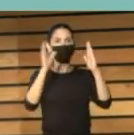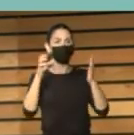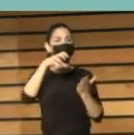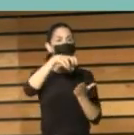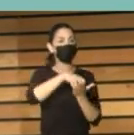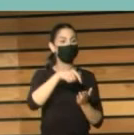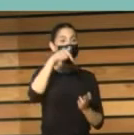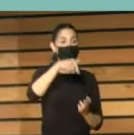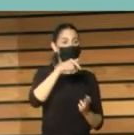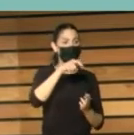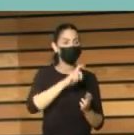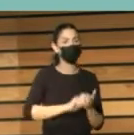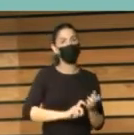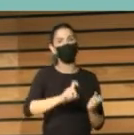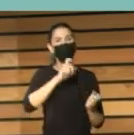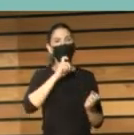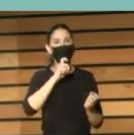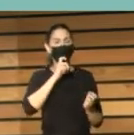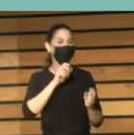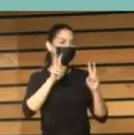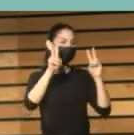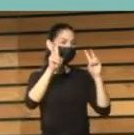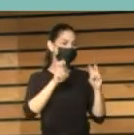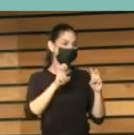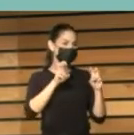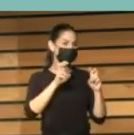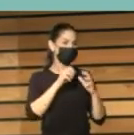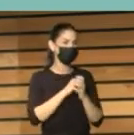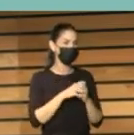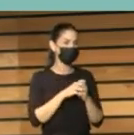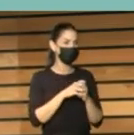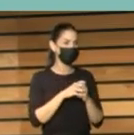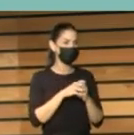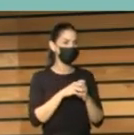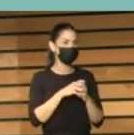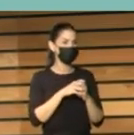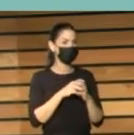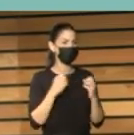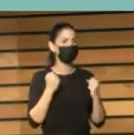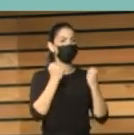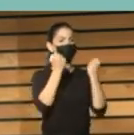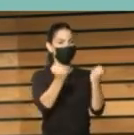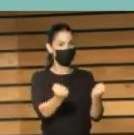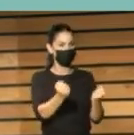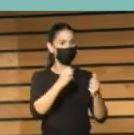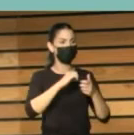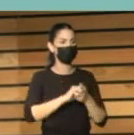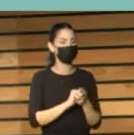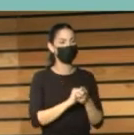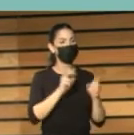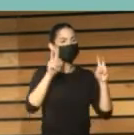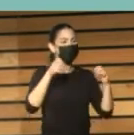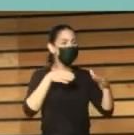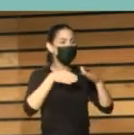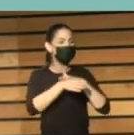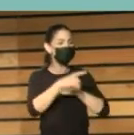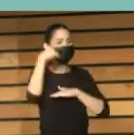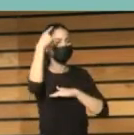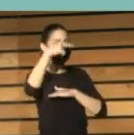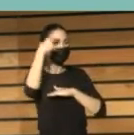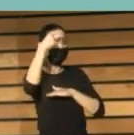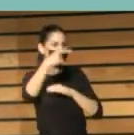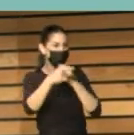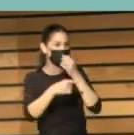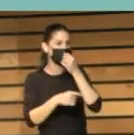dificultades de conexión están presentes y en las que también el acceso a la cultura dificulta que podamos